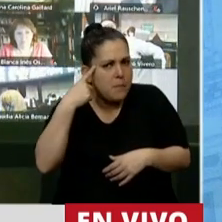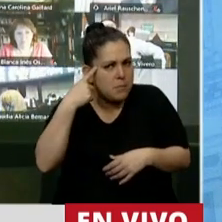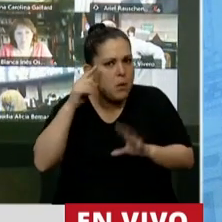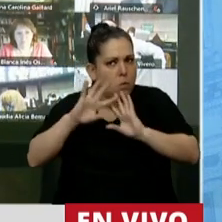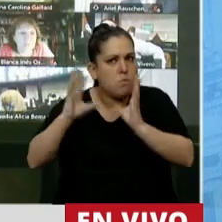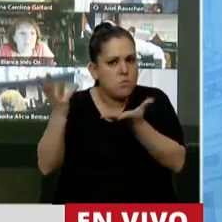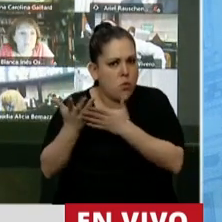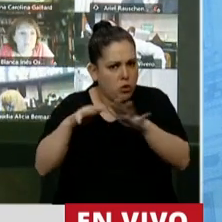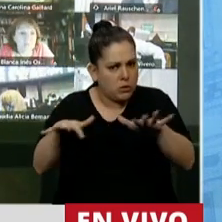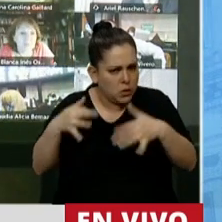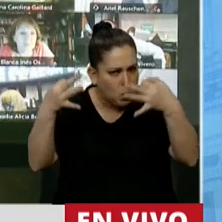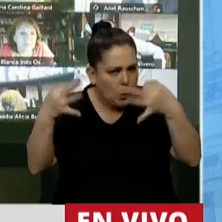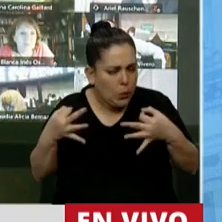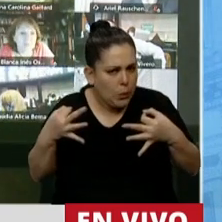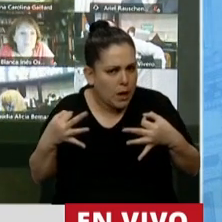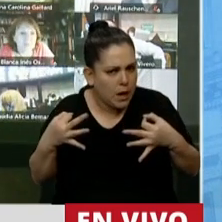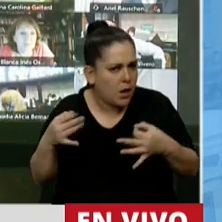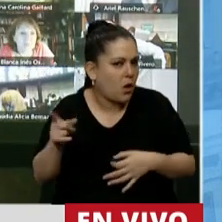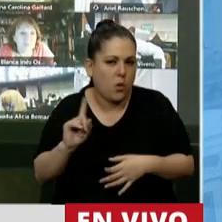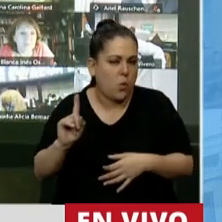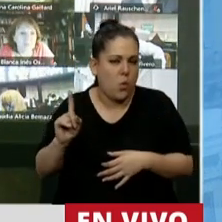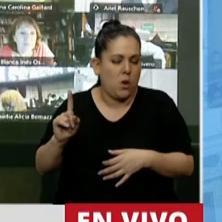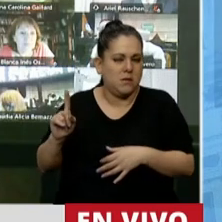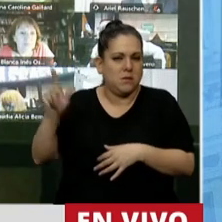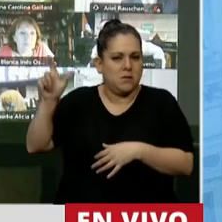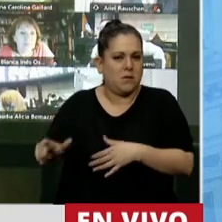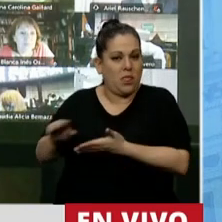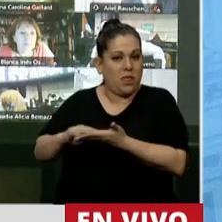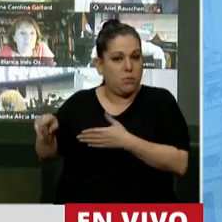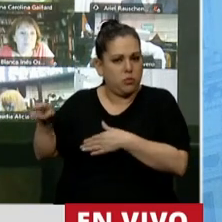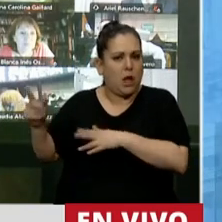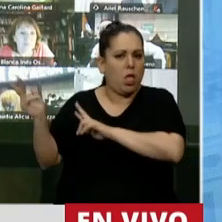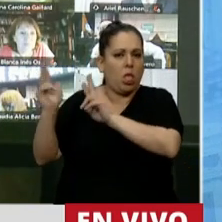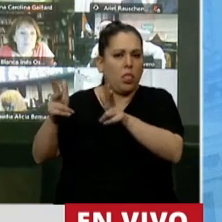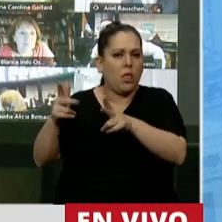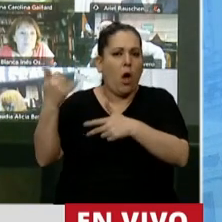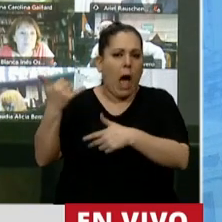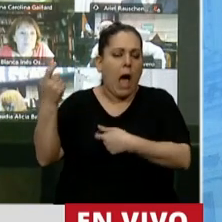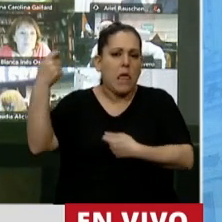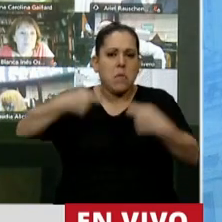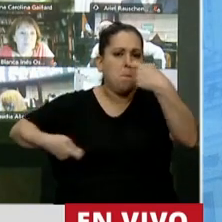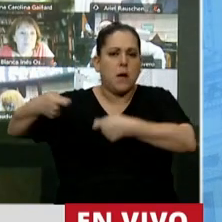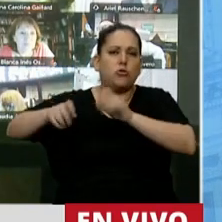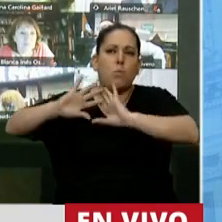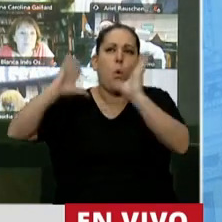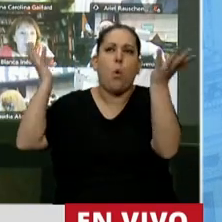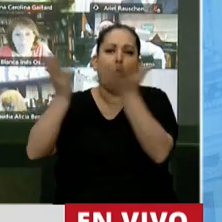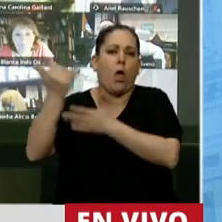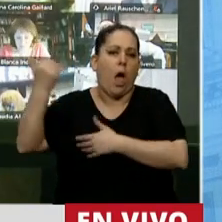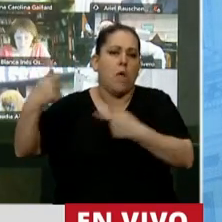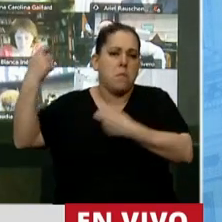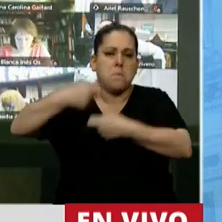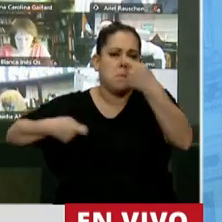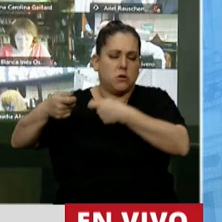mundo en el que estamos? No es cierto, como dijo un diputado preopinante, que hay flujos de inversión dando vueltas por el mundo. Lo que hay son flujos